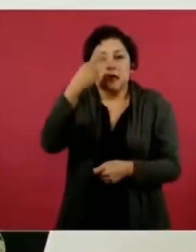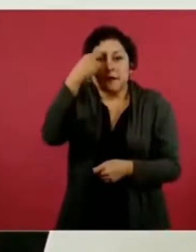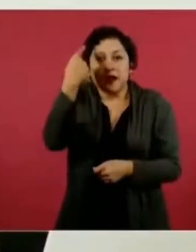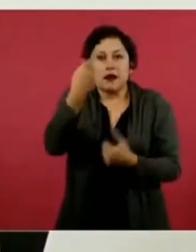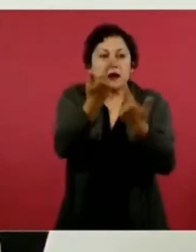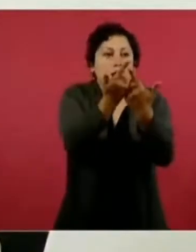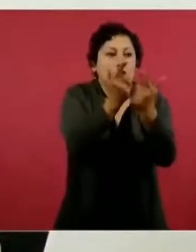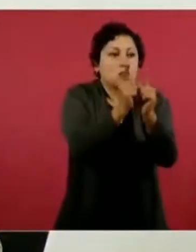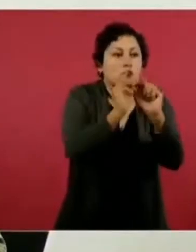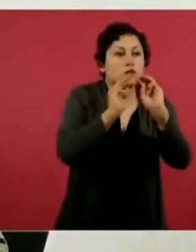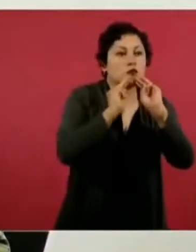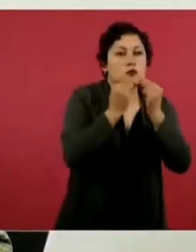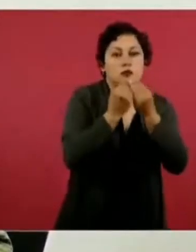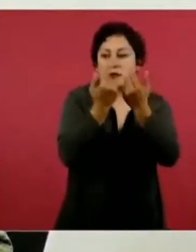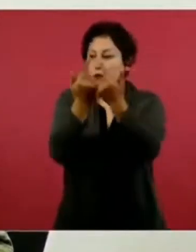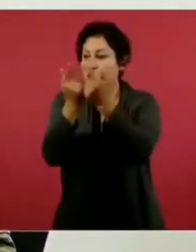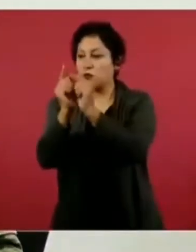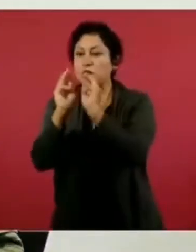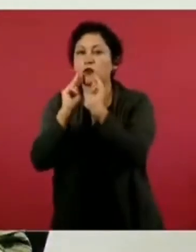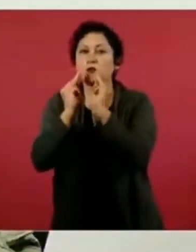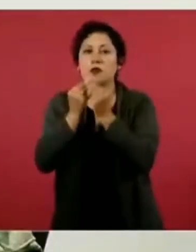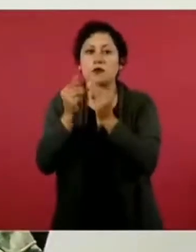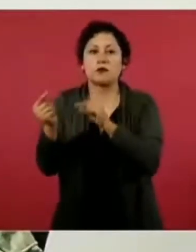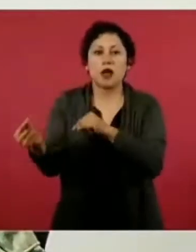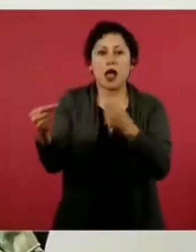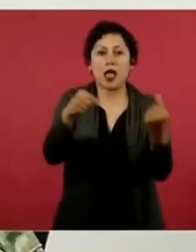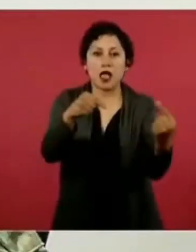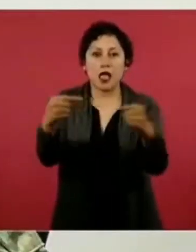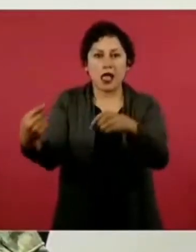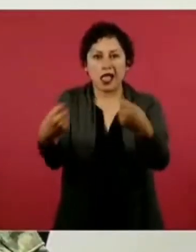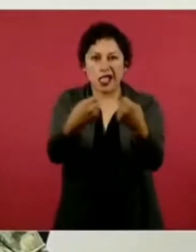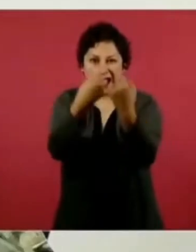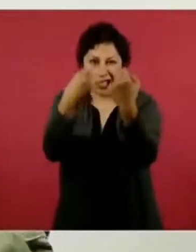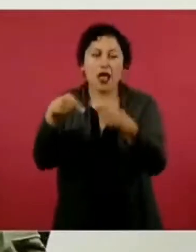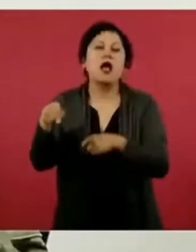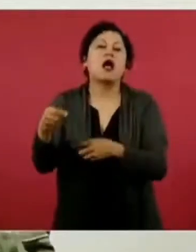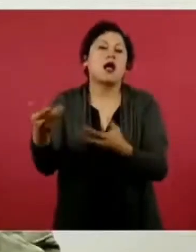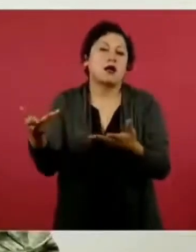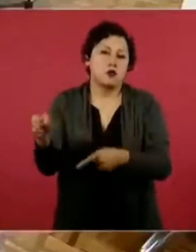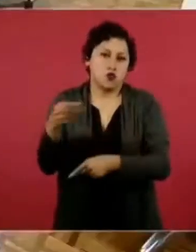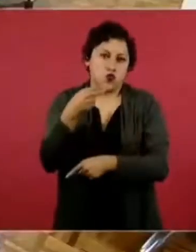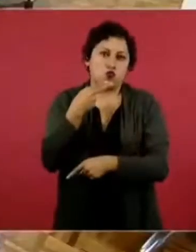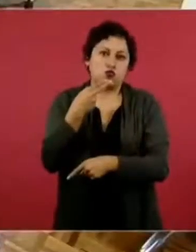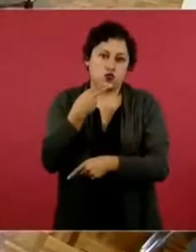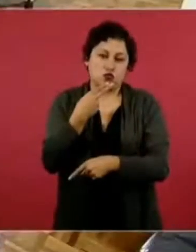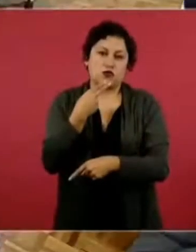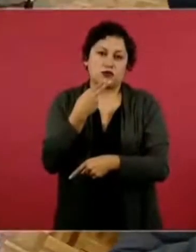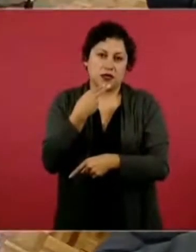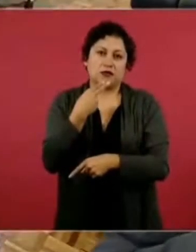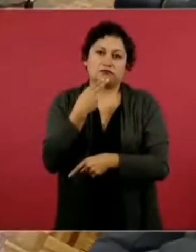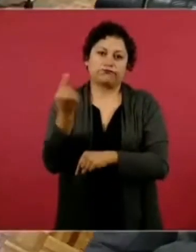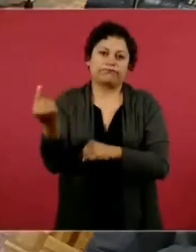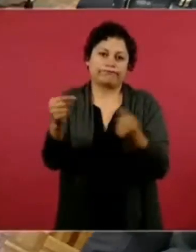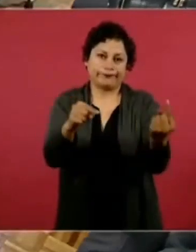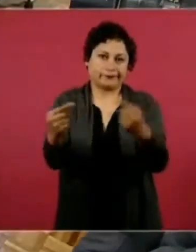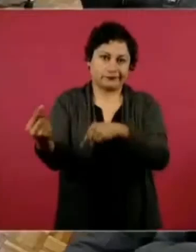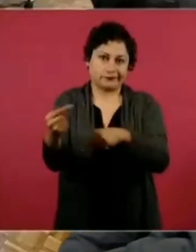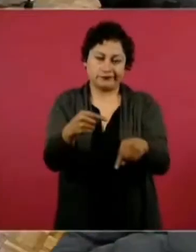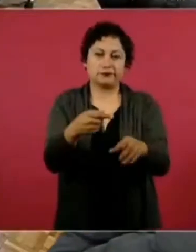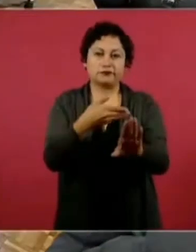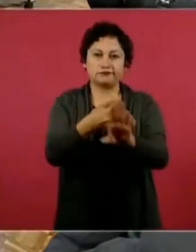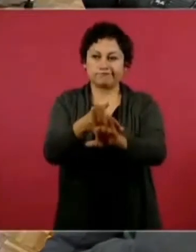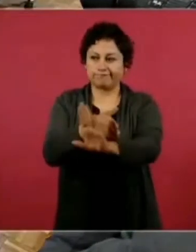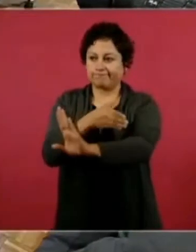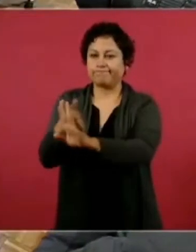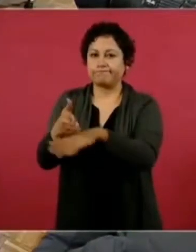donde se usan más regularmente para enfrentarse. Es como la parte